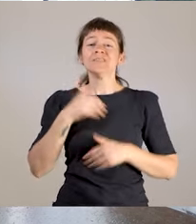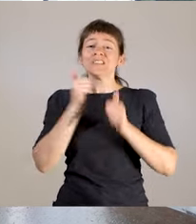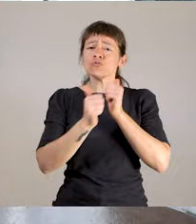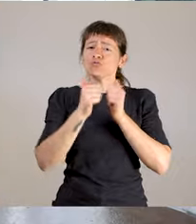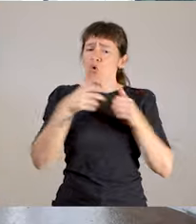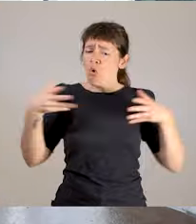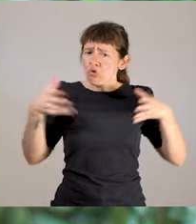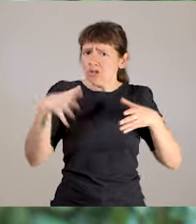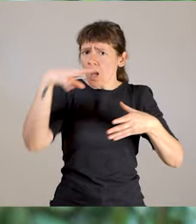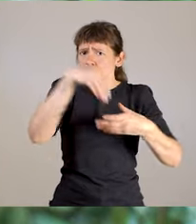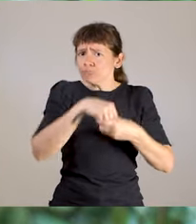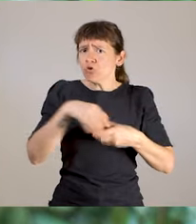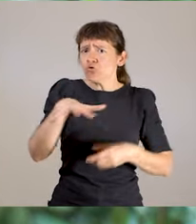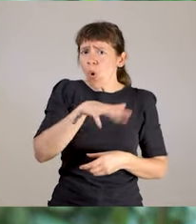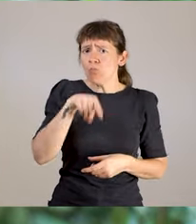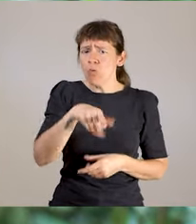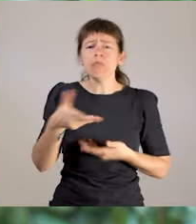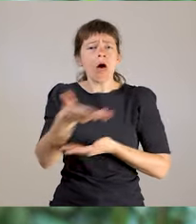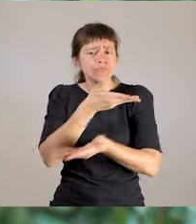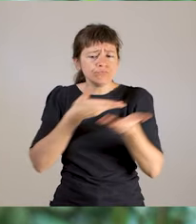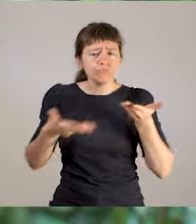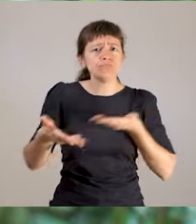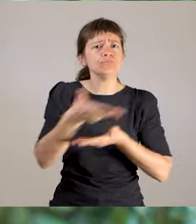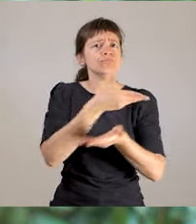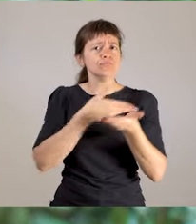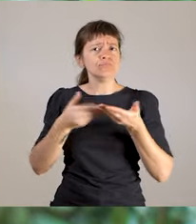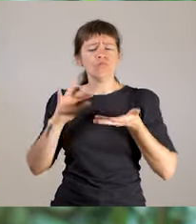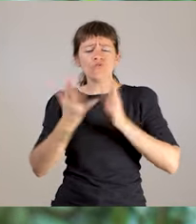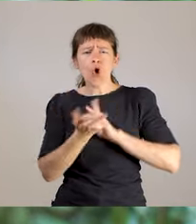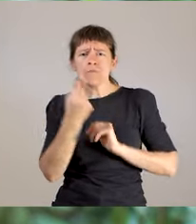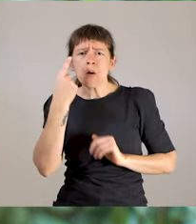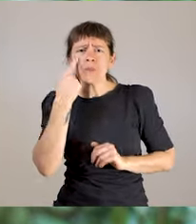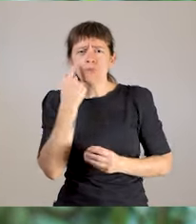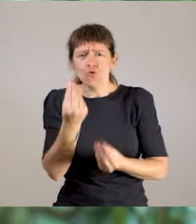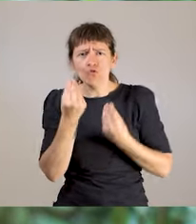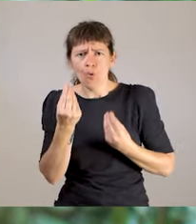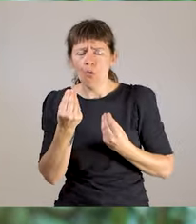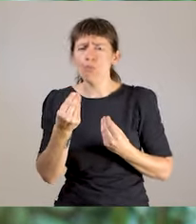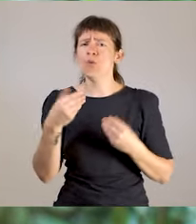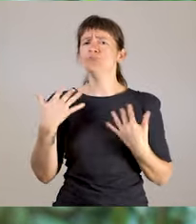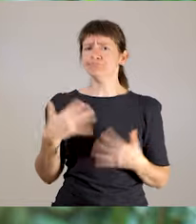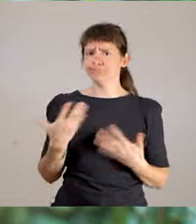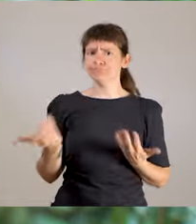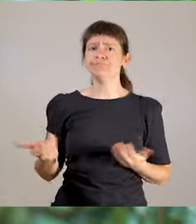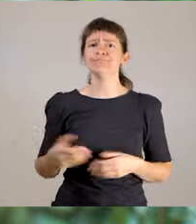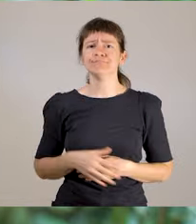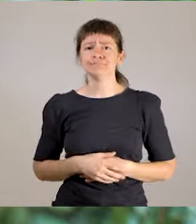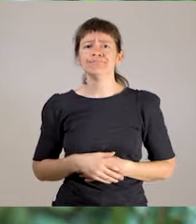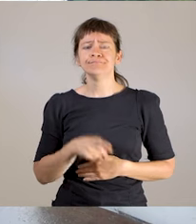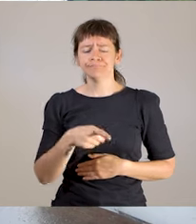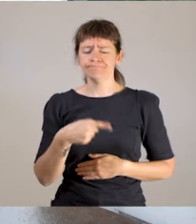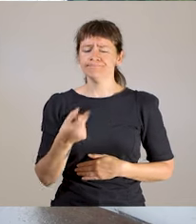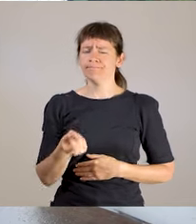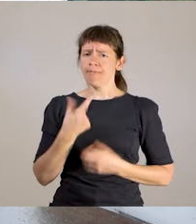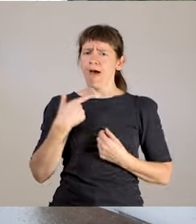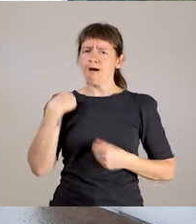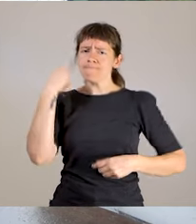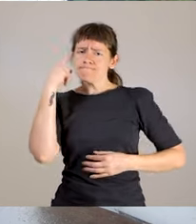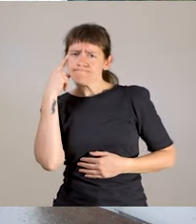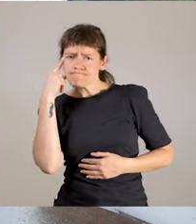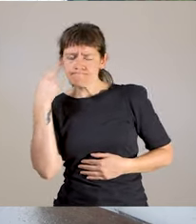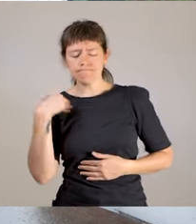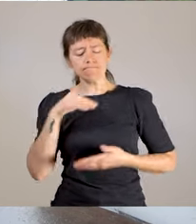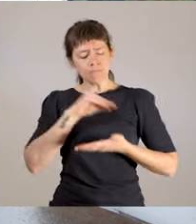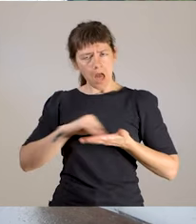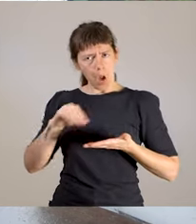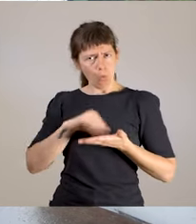hicieron que, en mi caso, por ejemplo, el ser abogada, ¿por qué? Porque poder tener una herramienta, sea, poder acompañar